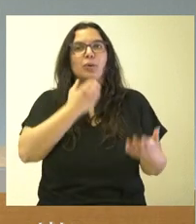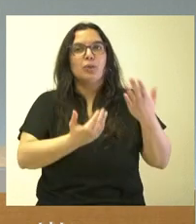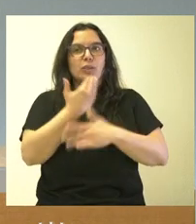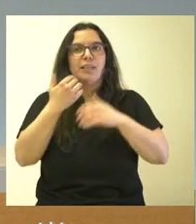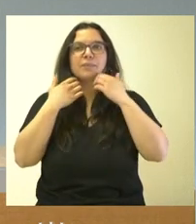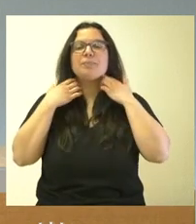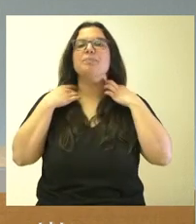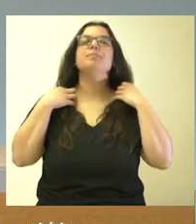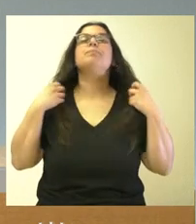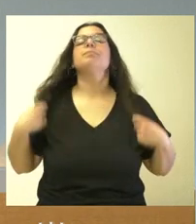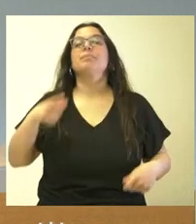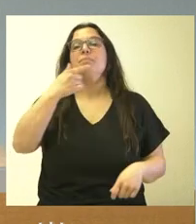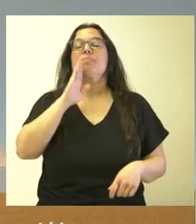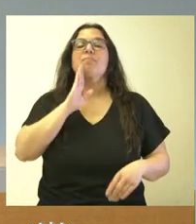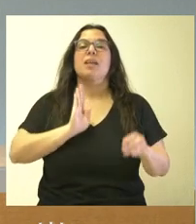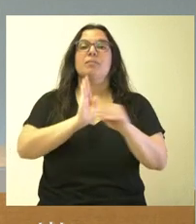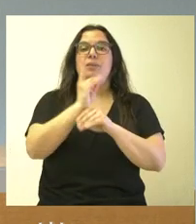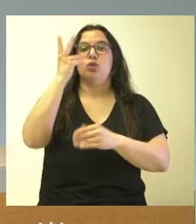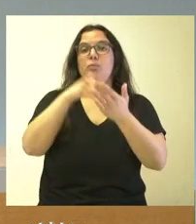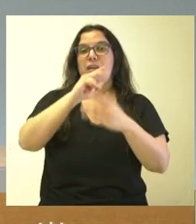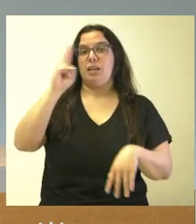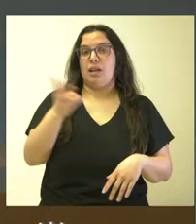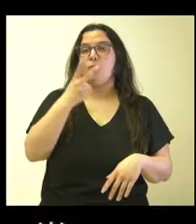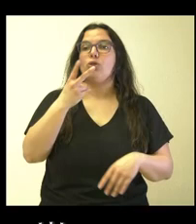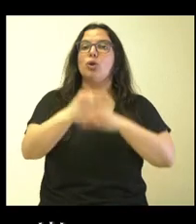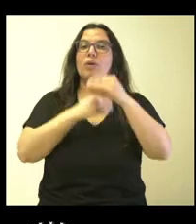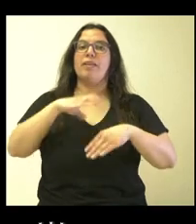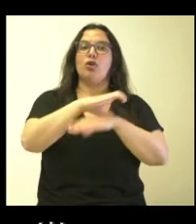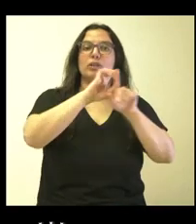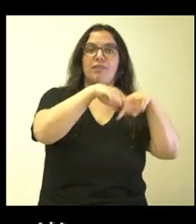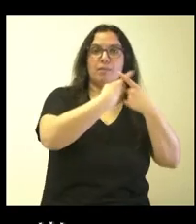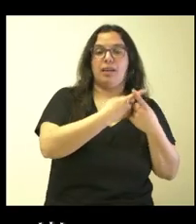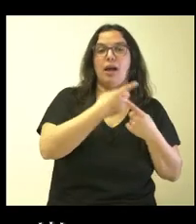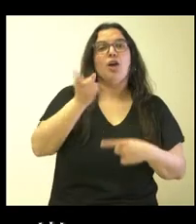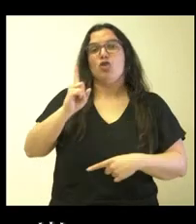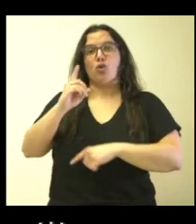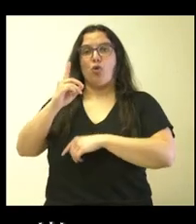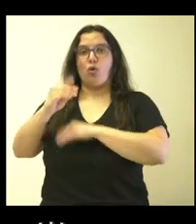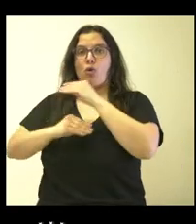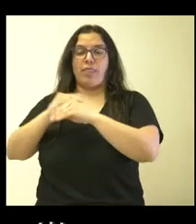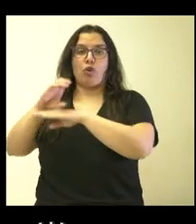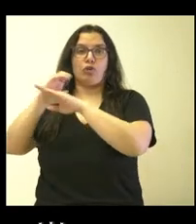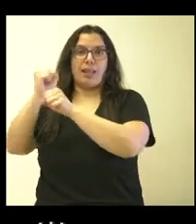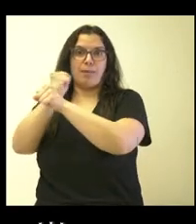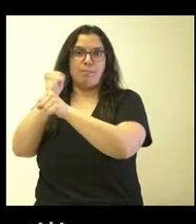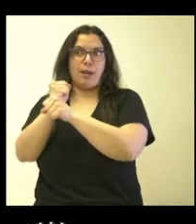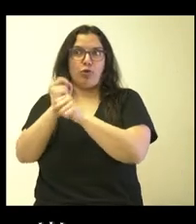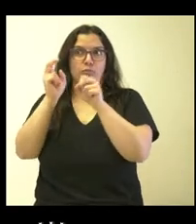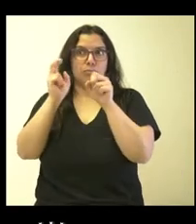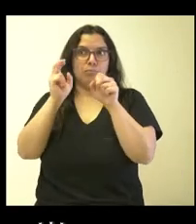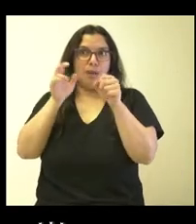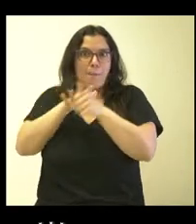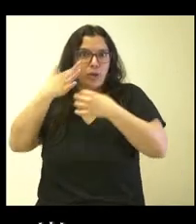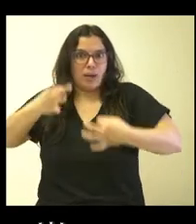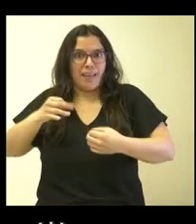ayudas de 2.000 euros vayan por la Consejería de Familia y no por la Consejería de Empleo, teniendo en cuenta que hablamos de trabajo, ¿tiene